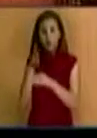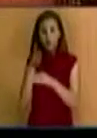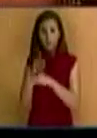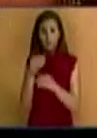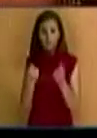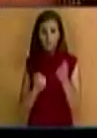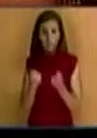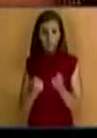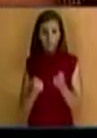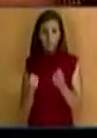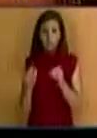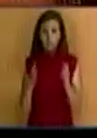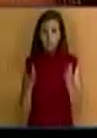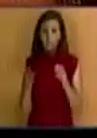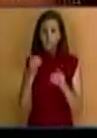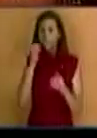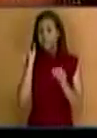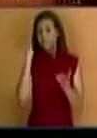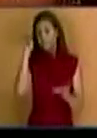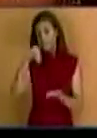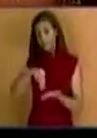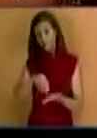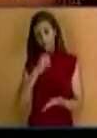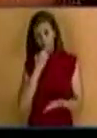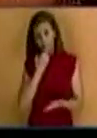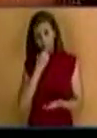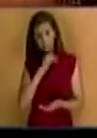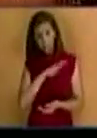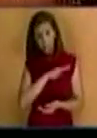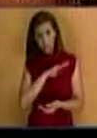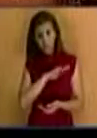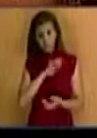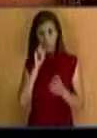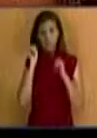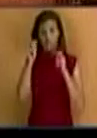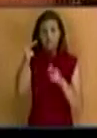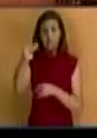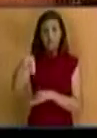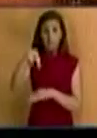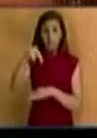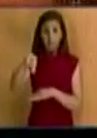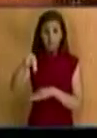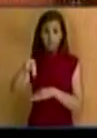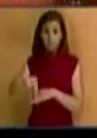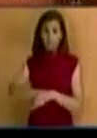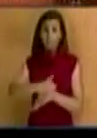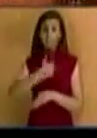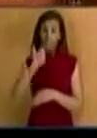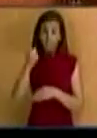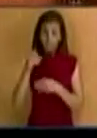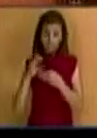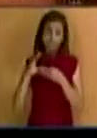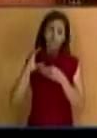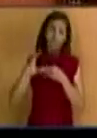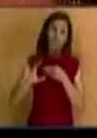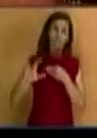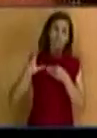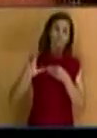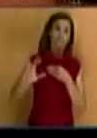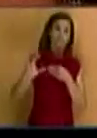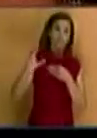en el sentido Maracá y Valencia por la carretera nacional. Esto trajo como consecuencia